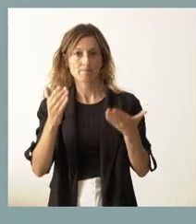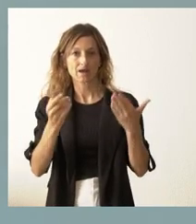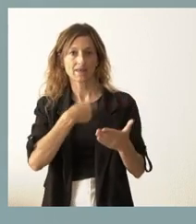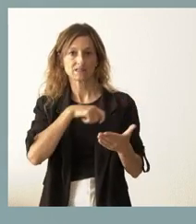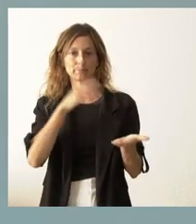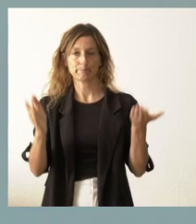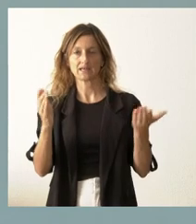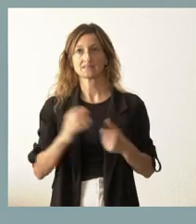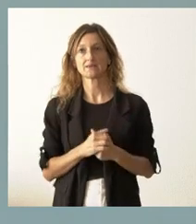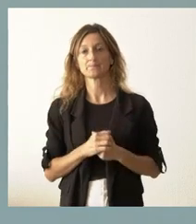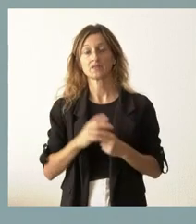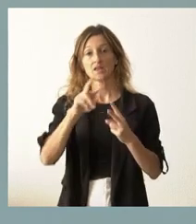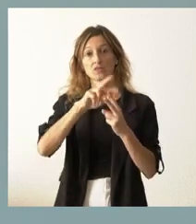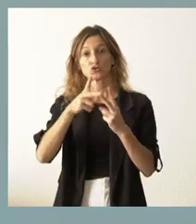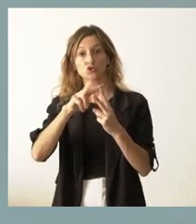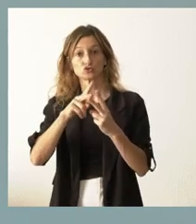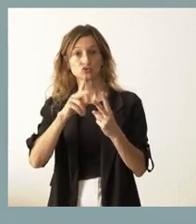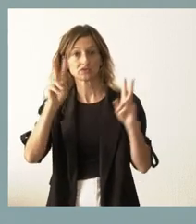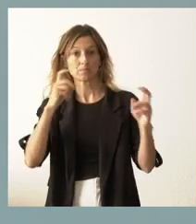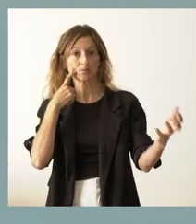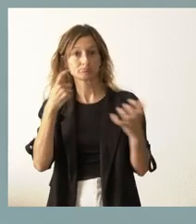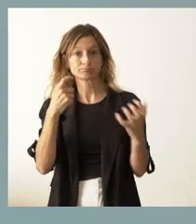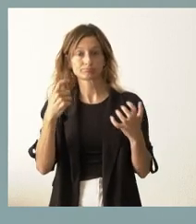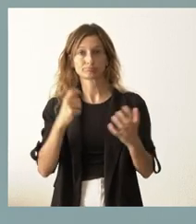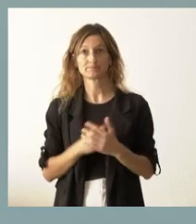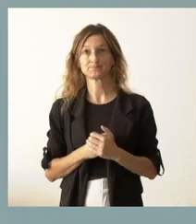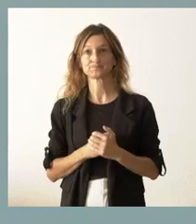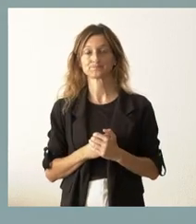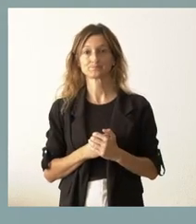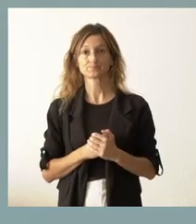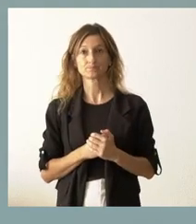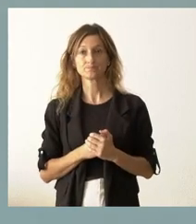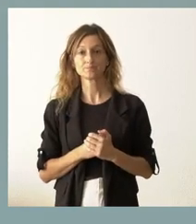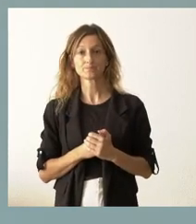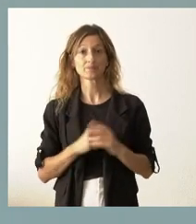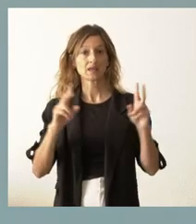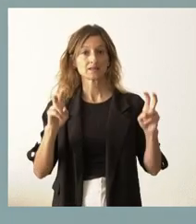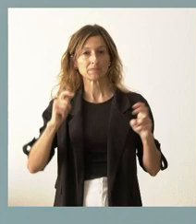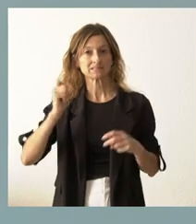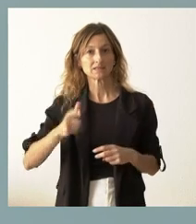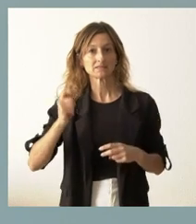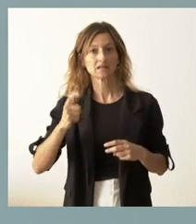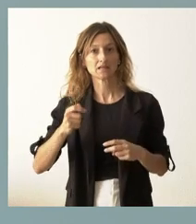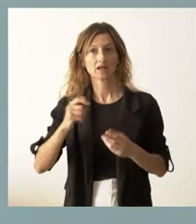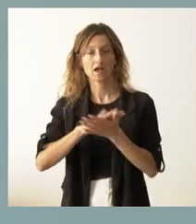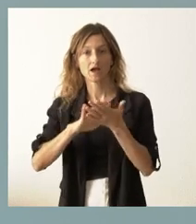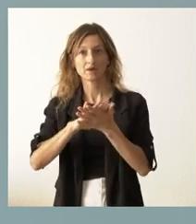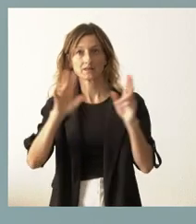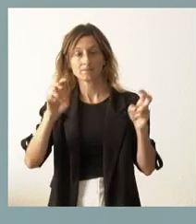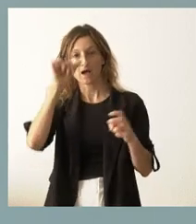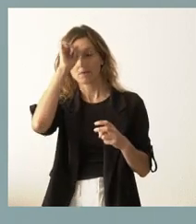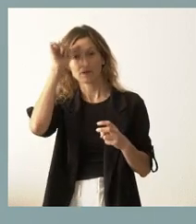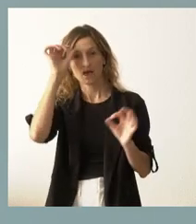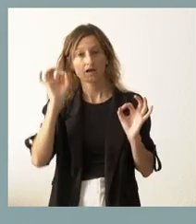España. Esos son quizá los dos aspectos que, siendo los temas muy habituales de la época que